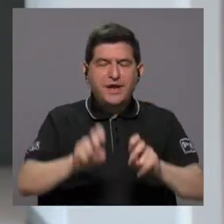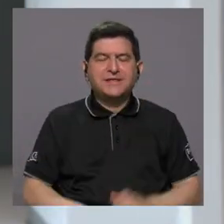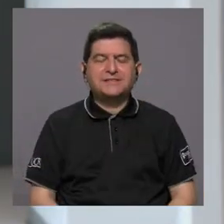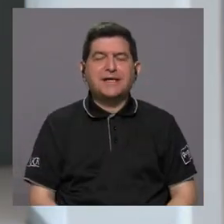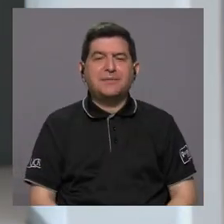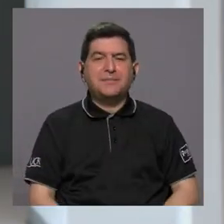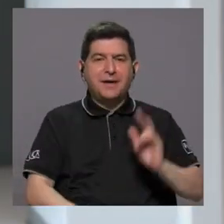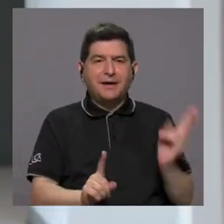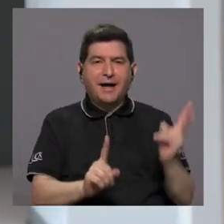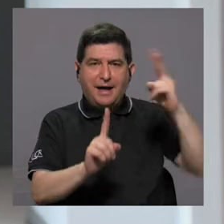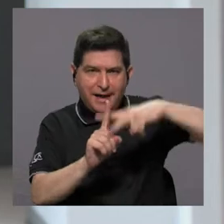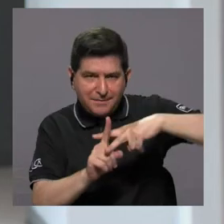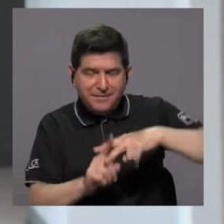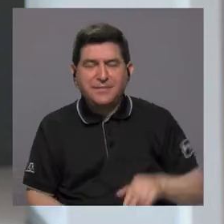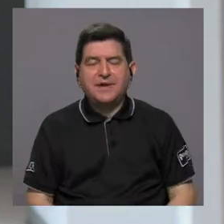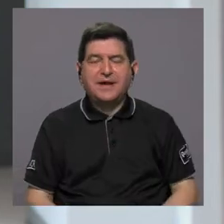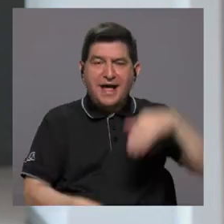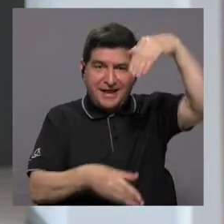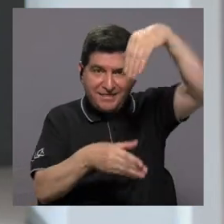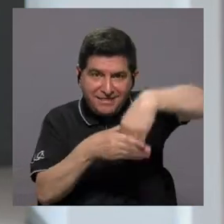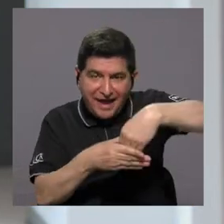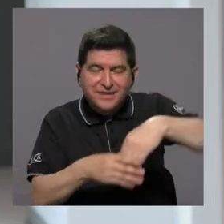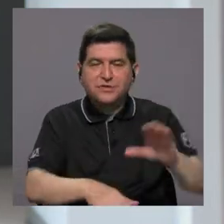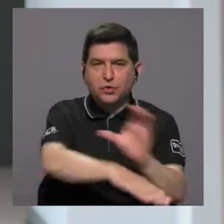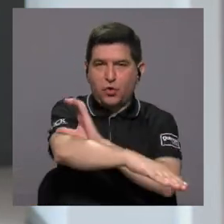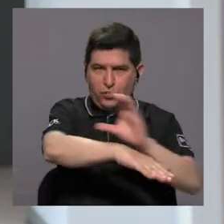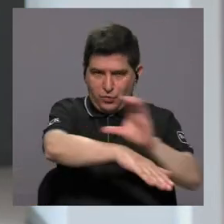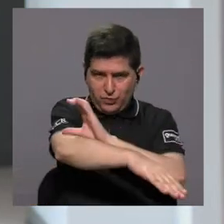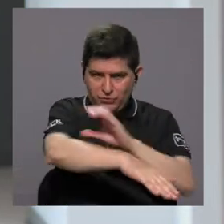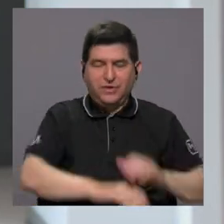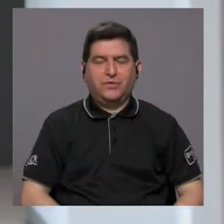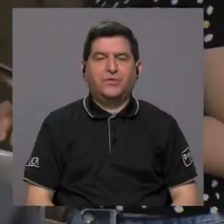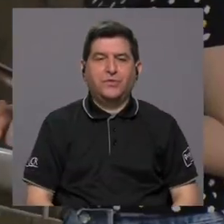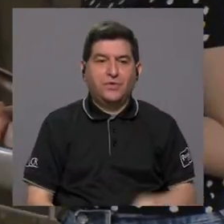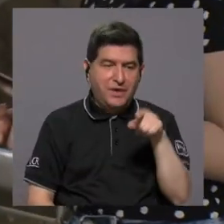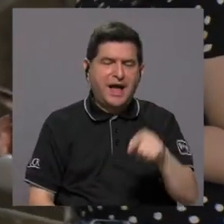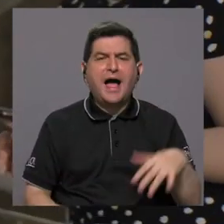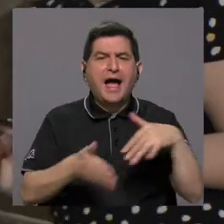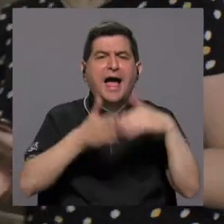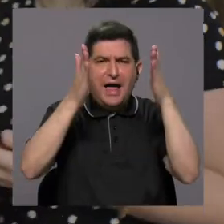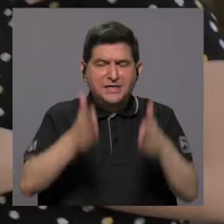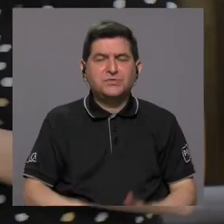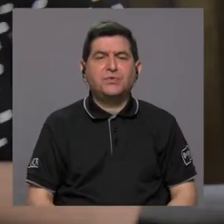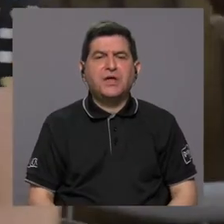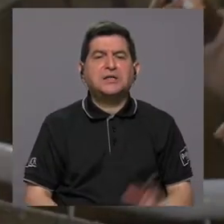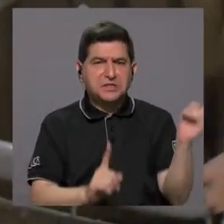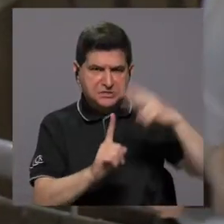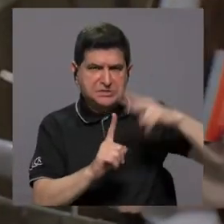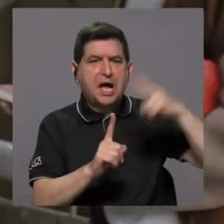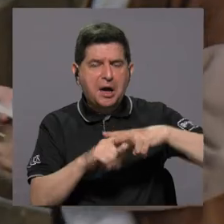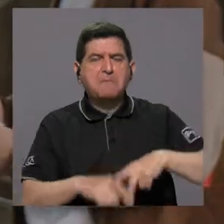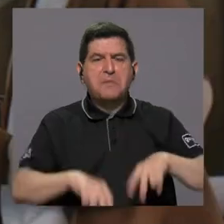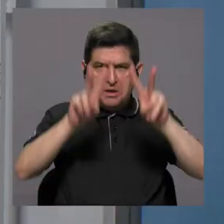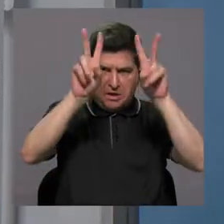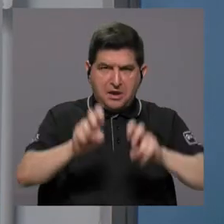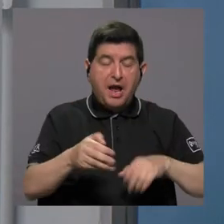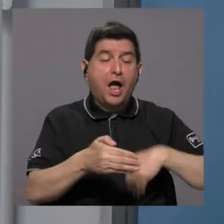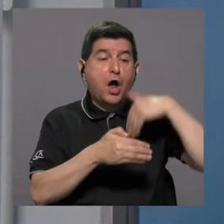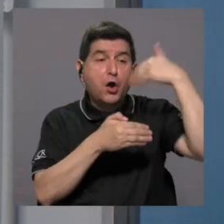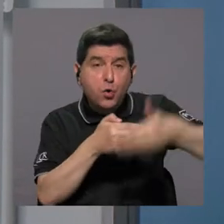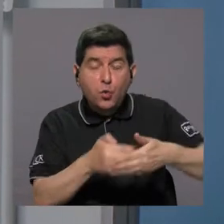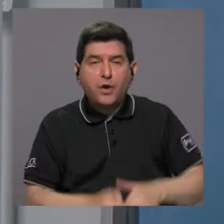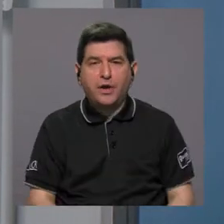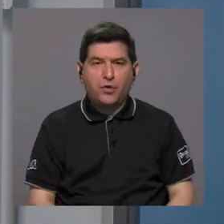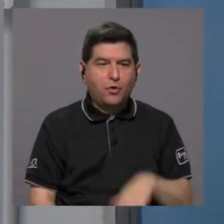offline, la cual se instala en las computadoras y los estudiantes pueden realizar la prueba y